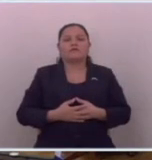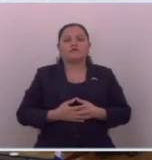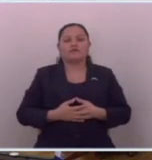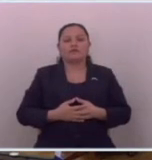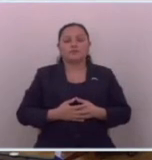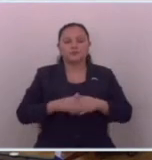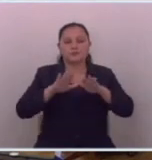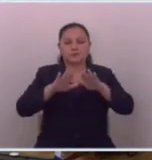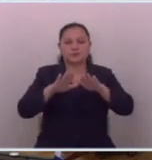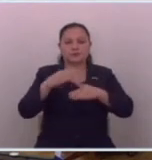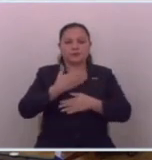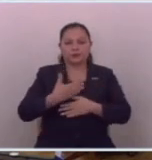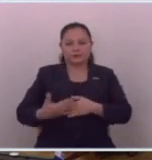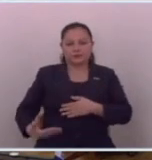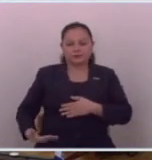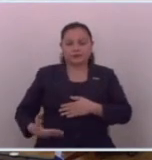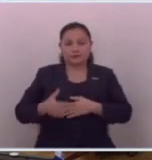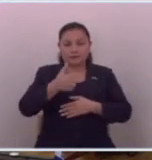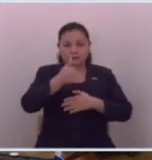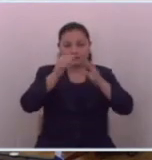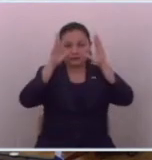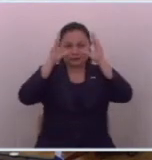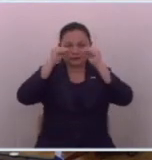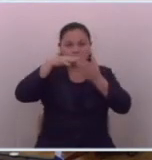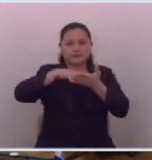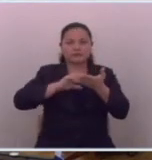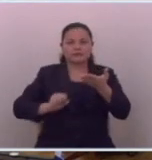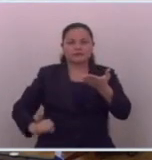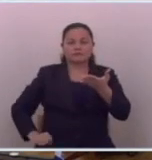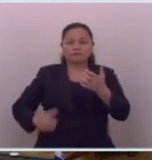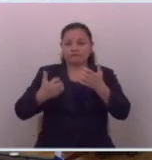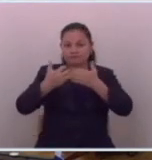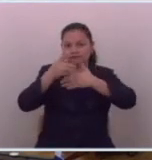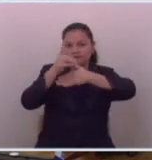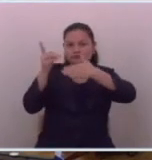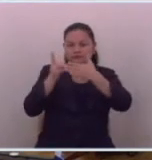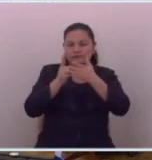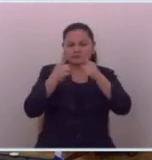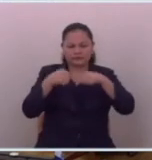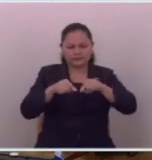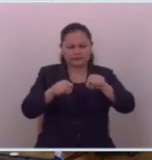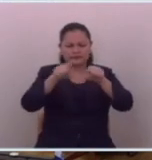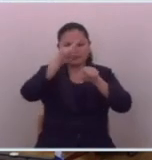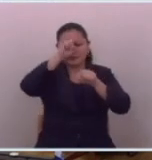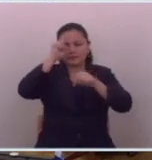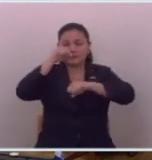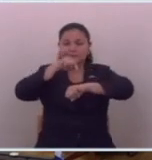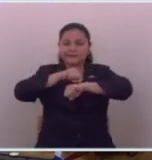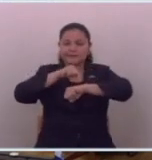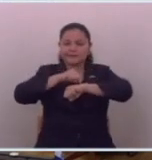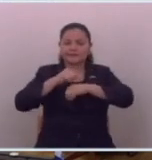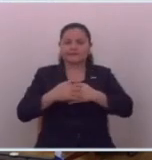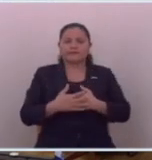muchas gracias presidente muy buenas noches al pueblo salvadoreño a los colegas que estamos todavía aquí trabajando a esta hora